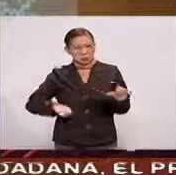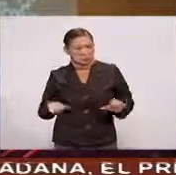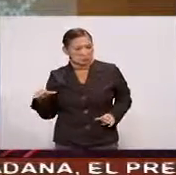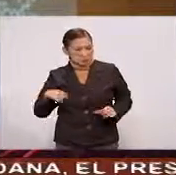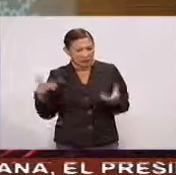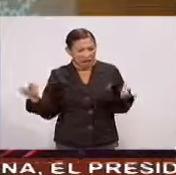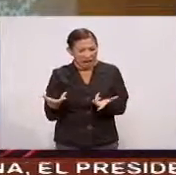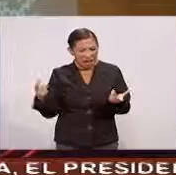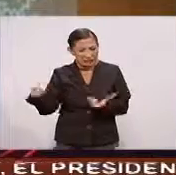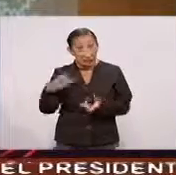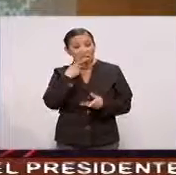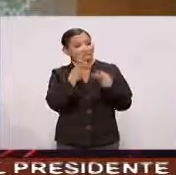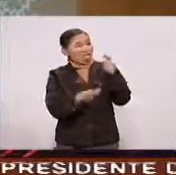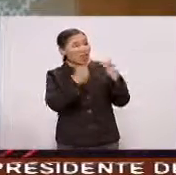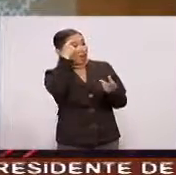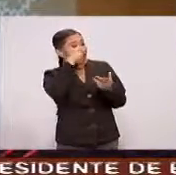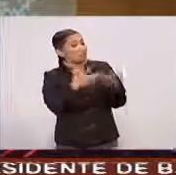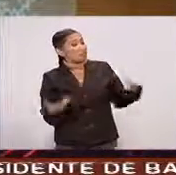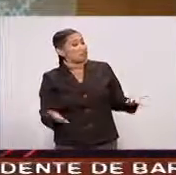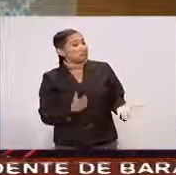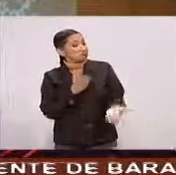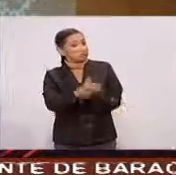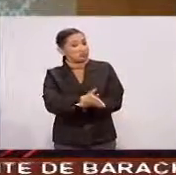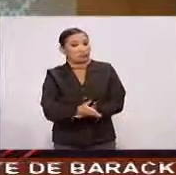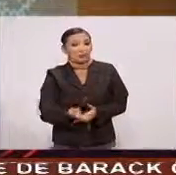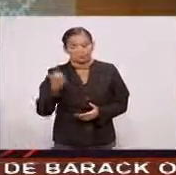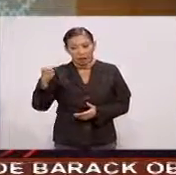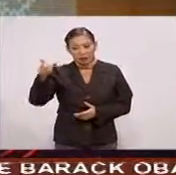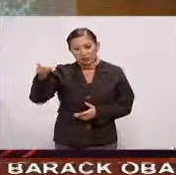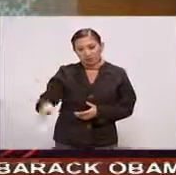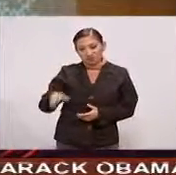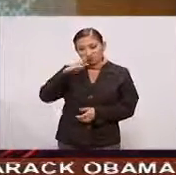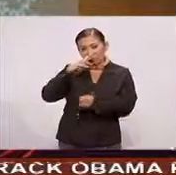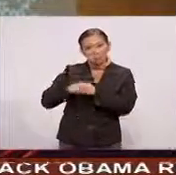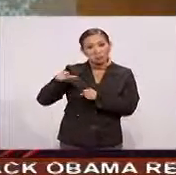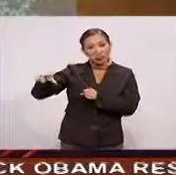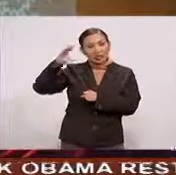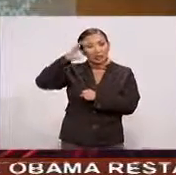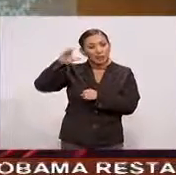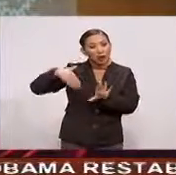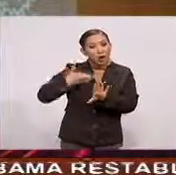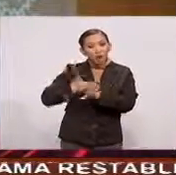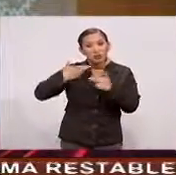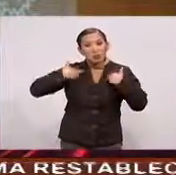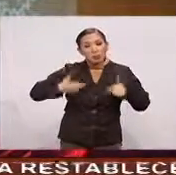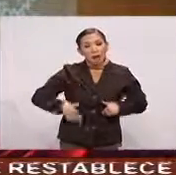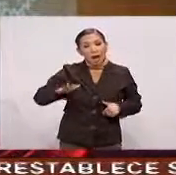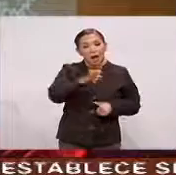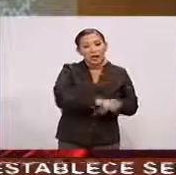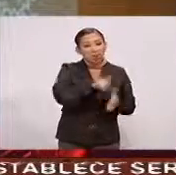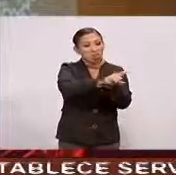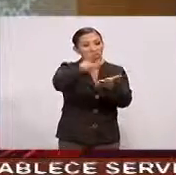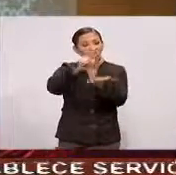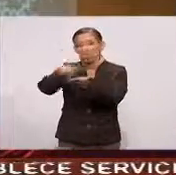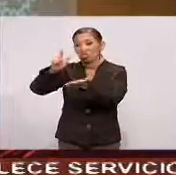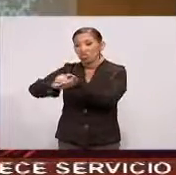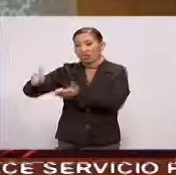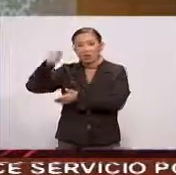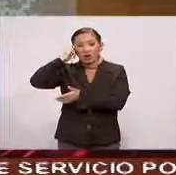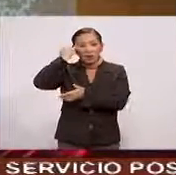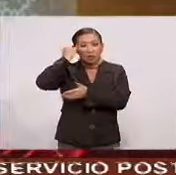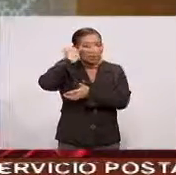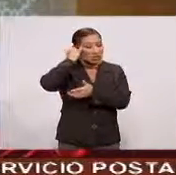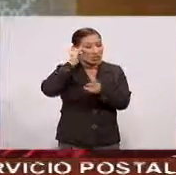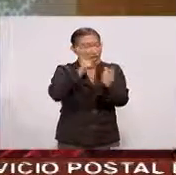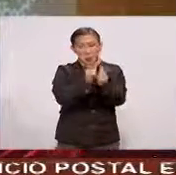Por lo que dice Lo que cree Y lo que hace Es también Responsable De crímenes Contra la humanidad Y de limpieza étnica De los grupos